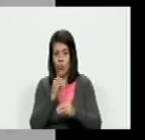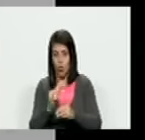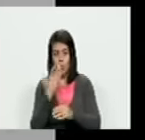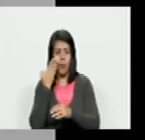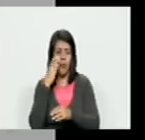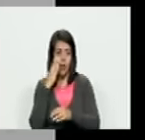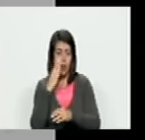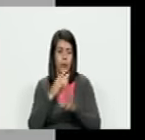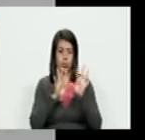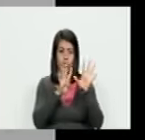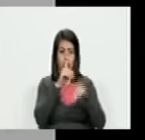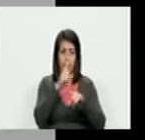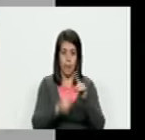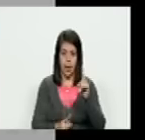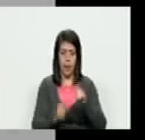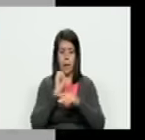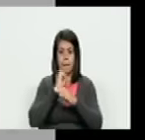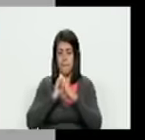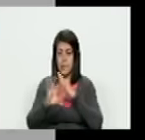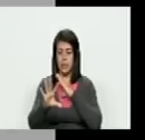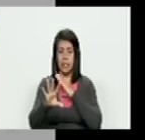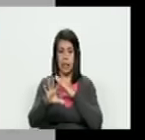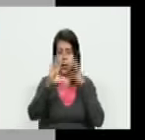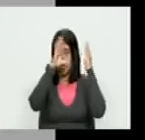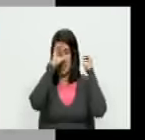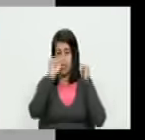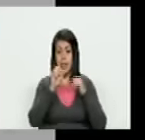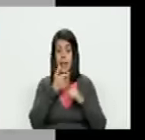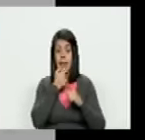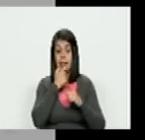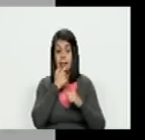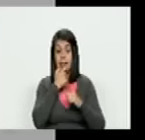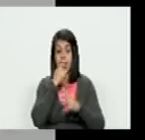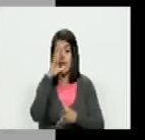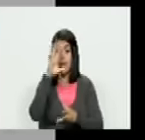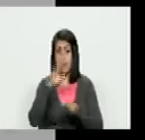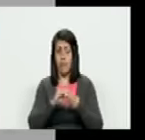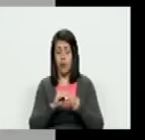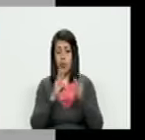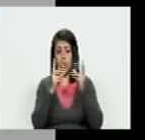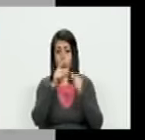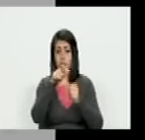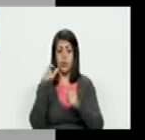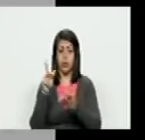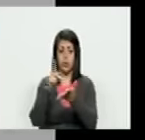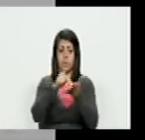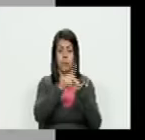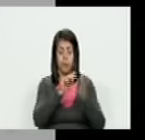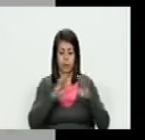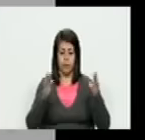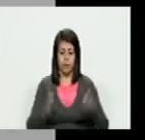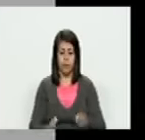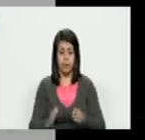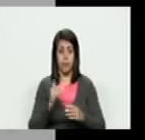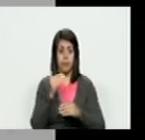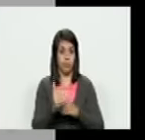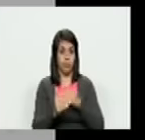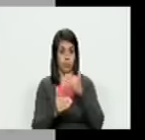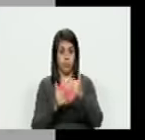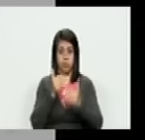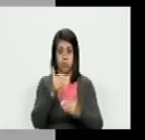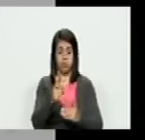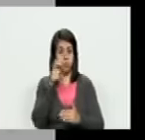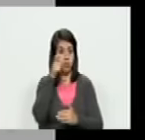Facebook a las 9 y media le envías a la Embajada en inglés el resultado de cuánta gente está asistiendo a la mesa y así es un monitoreo